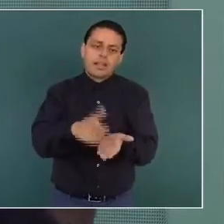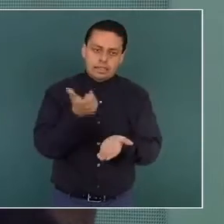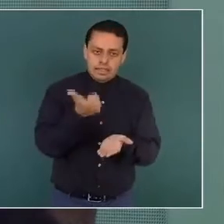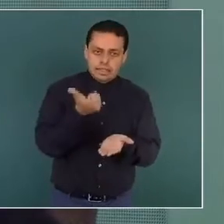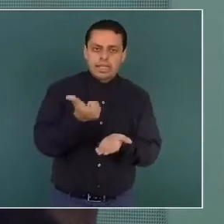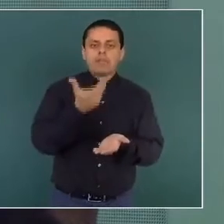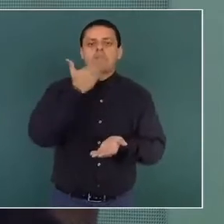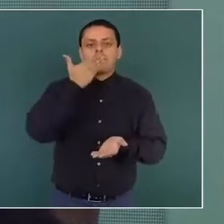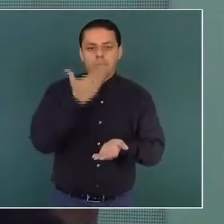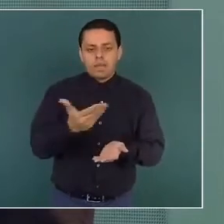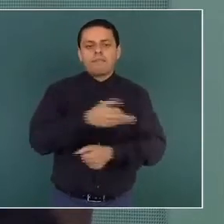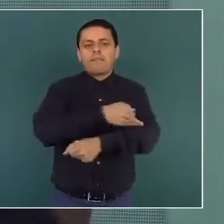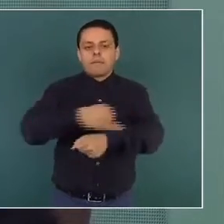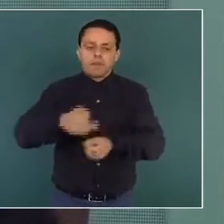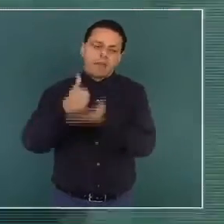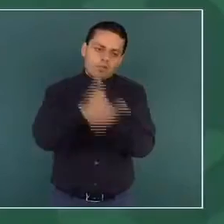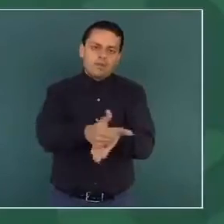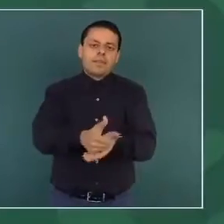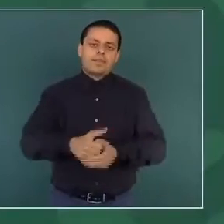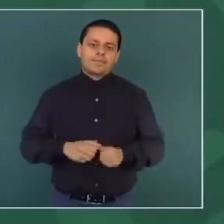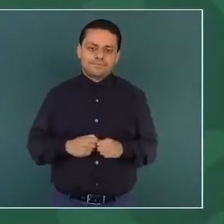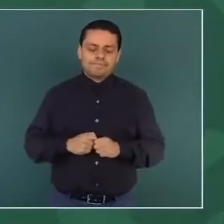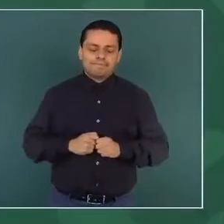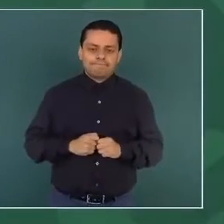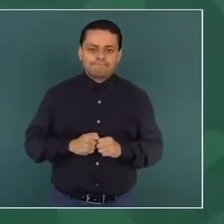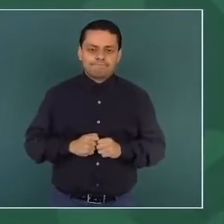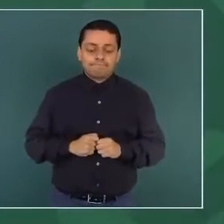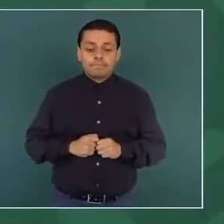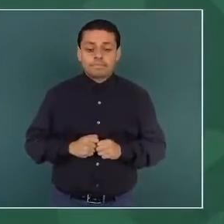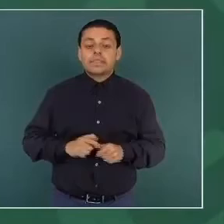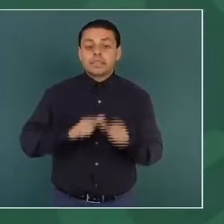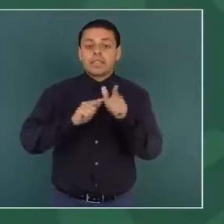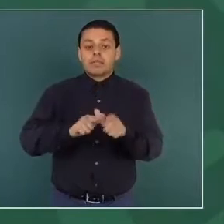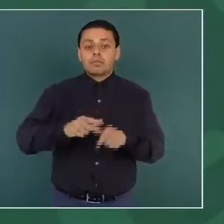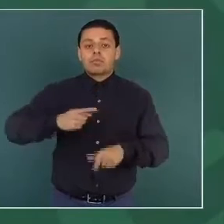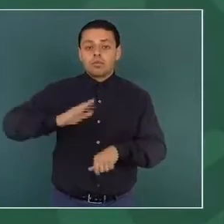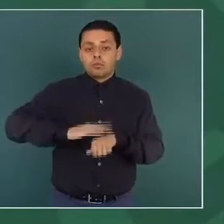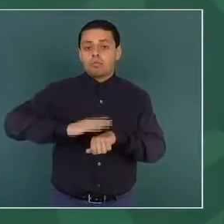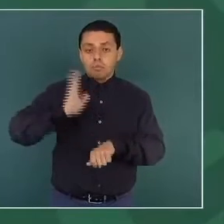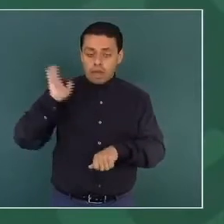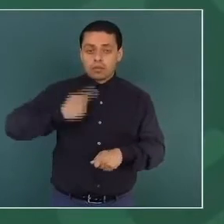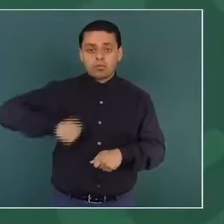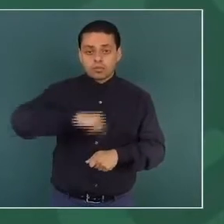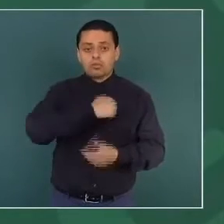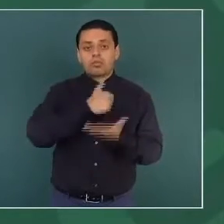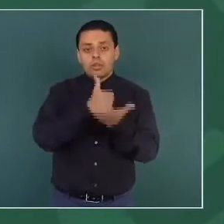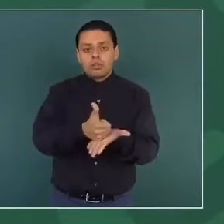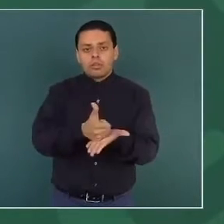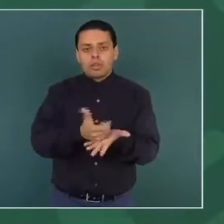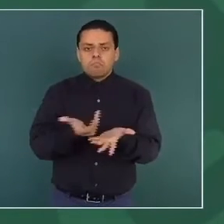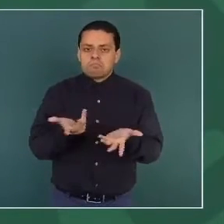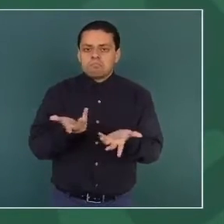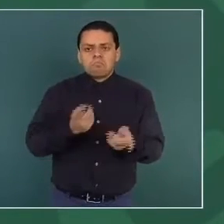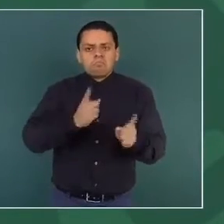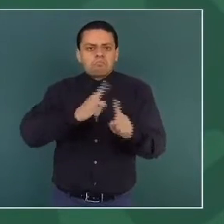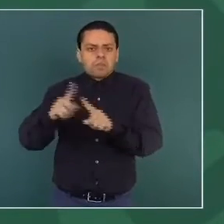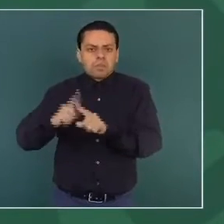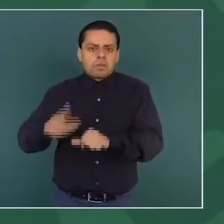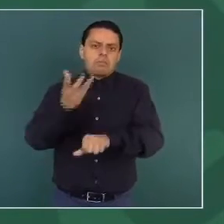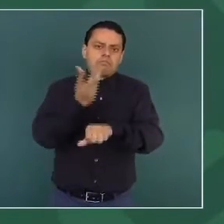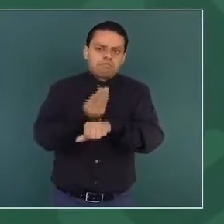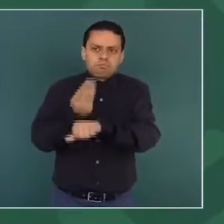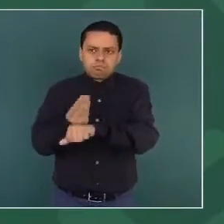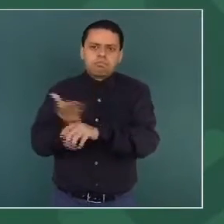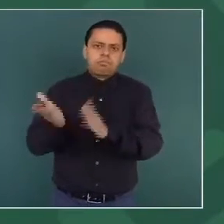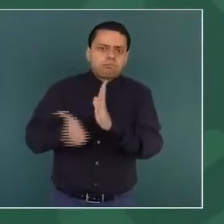familiar. Seguimos ayudando en obras de infraestructura